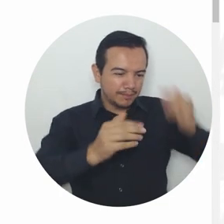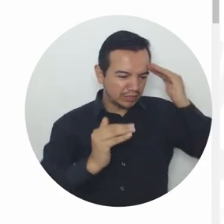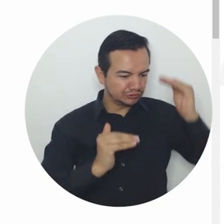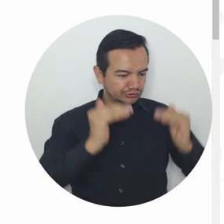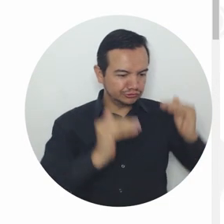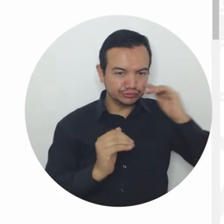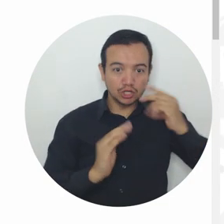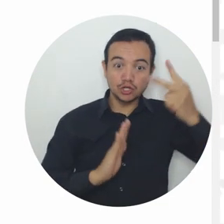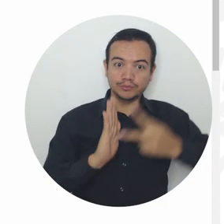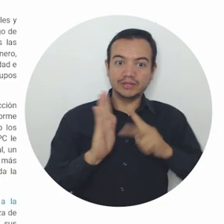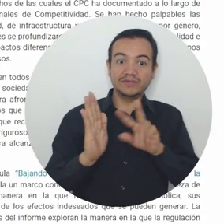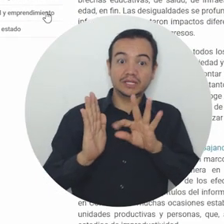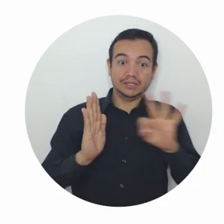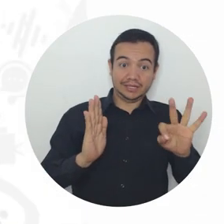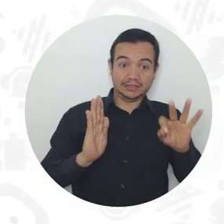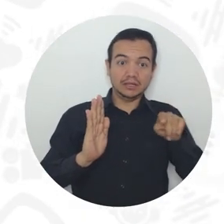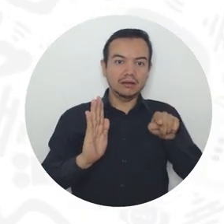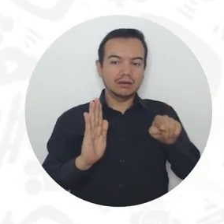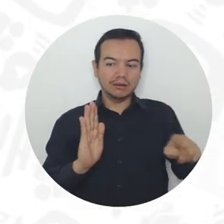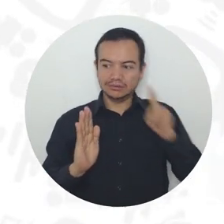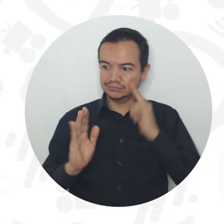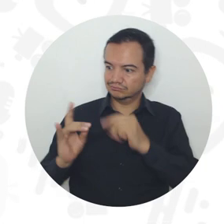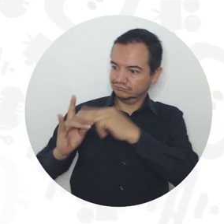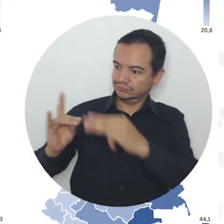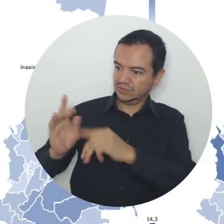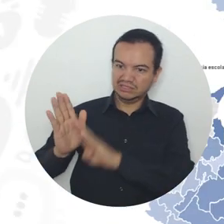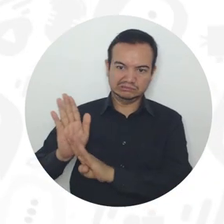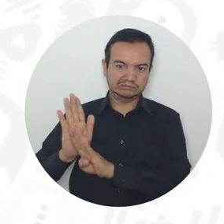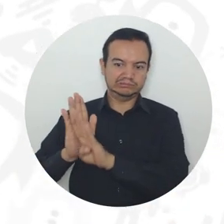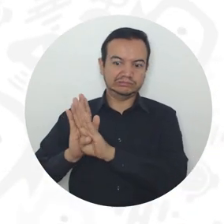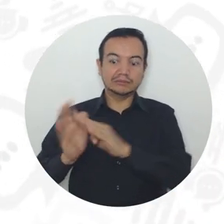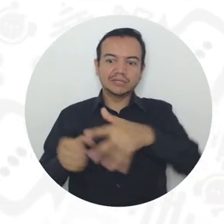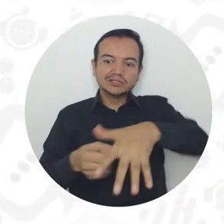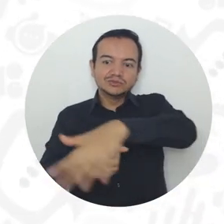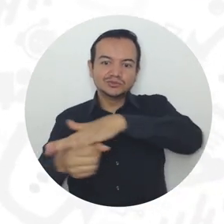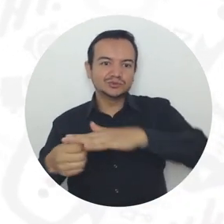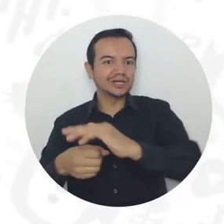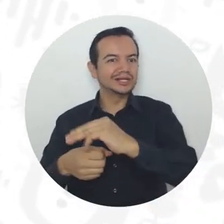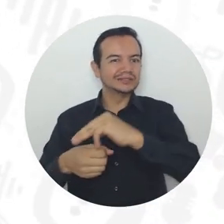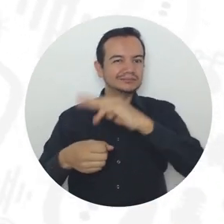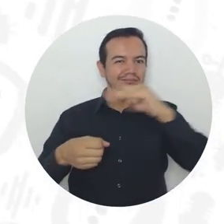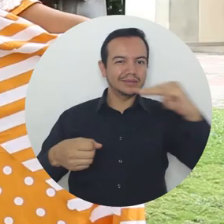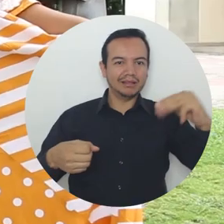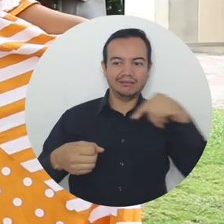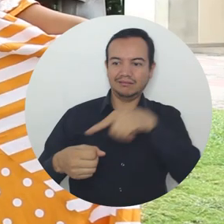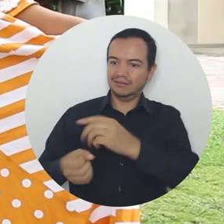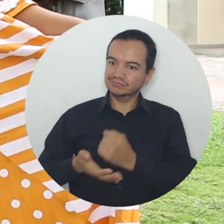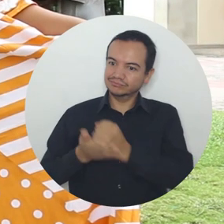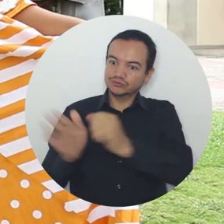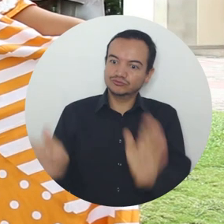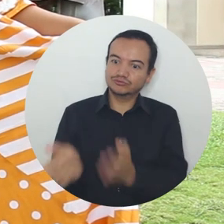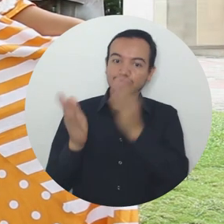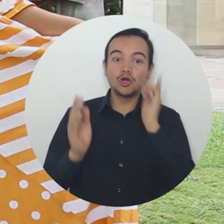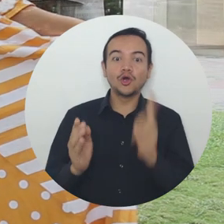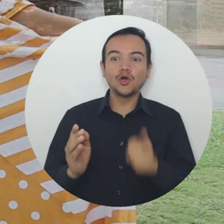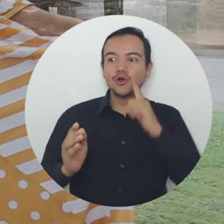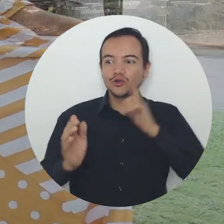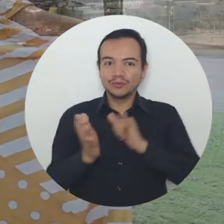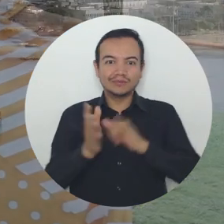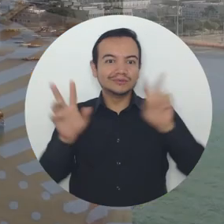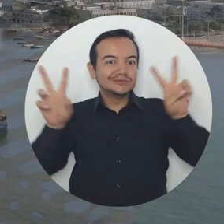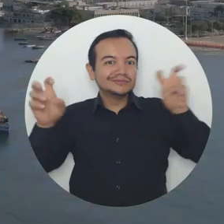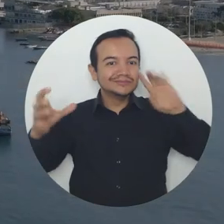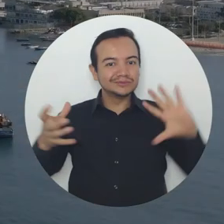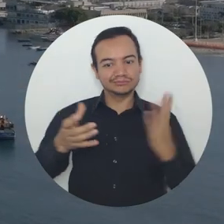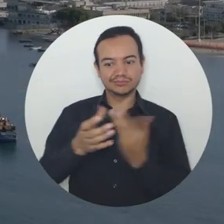Competitividad 2023, donde se destacó por aportar cifras favorables para el Magdalena gracias a sus políticas de inclusión